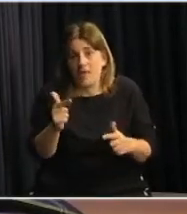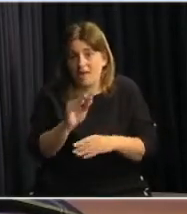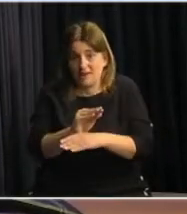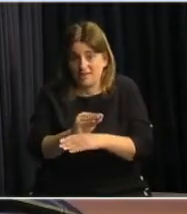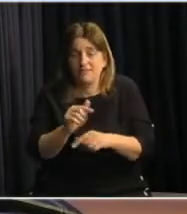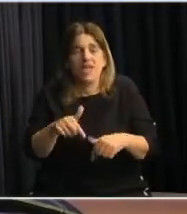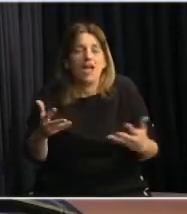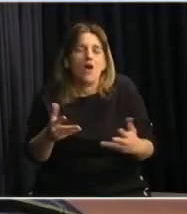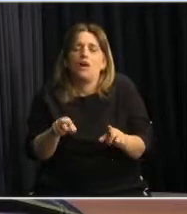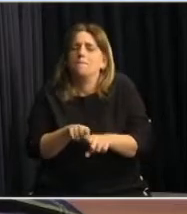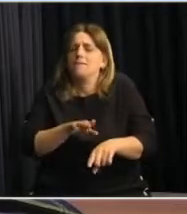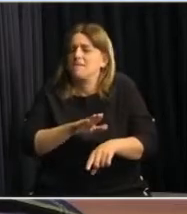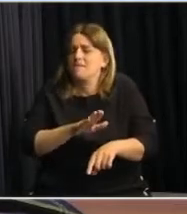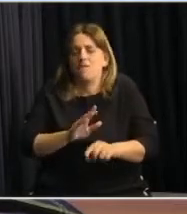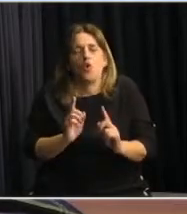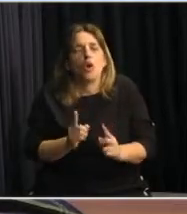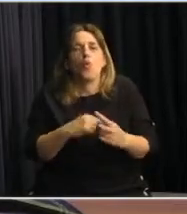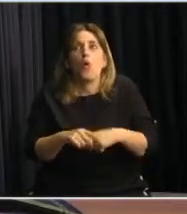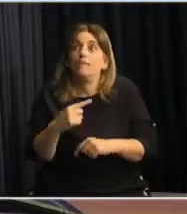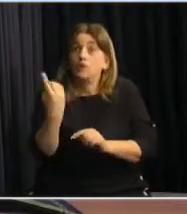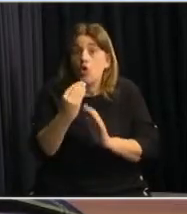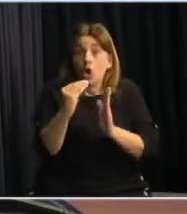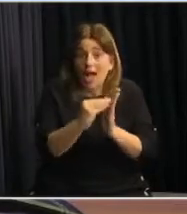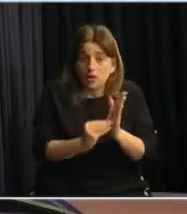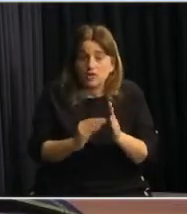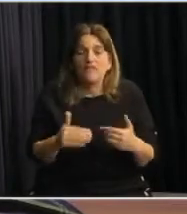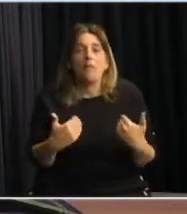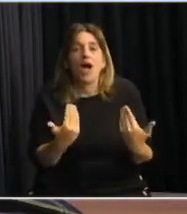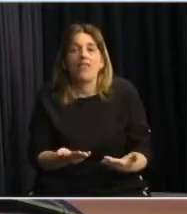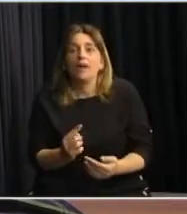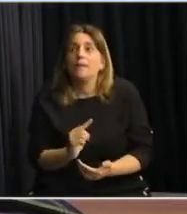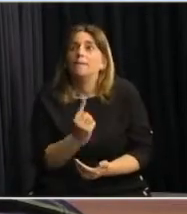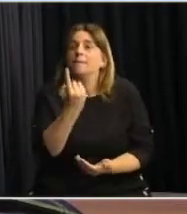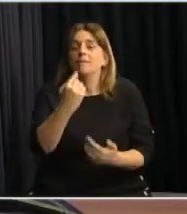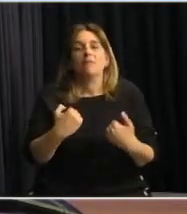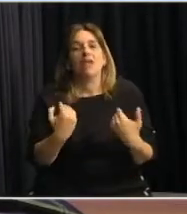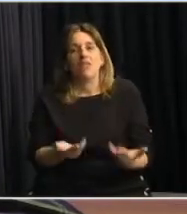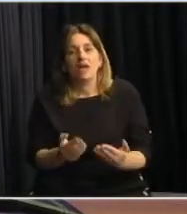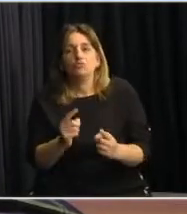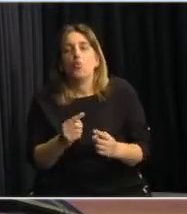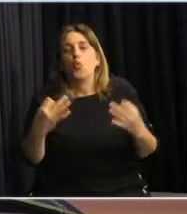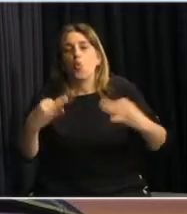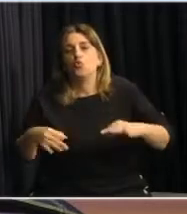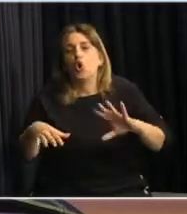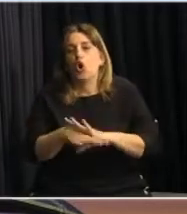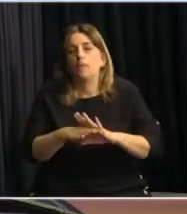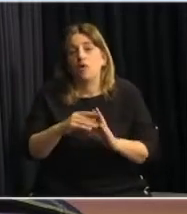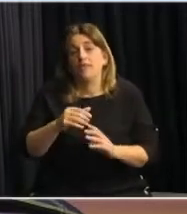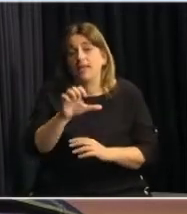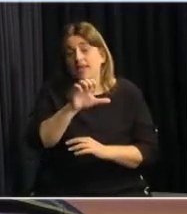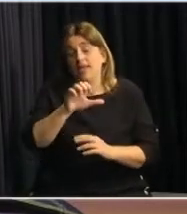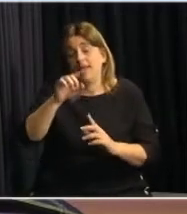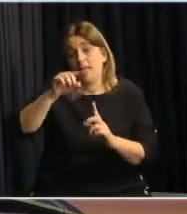Aquí vamos a hacer lo mismo. Todos los inscriptos van a tener una transferencia, una primera transferencia correspondiente al mes de enero